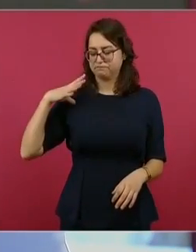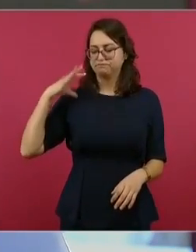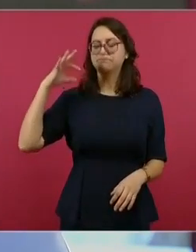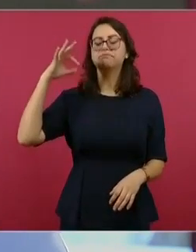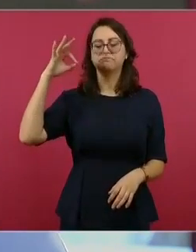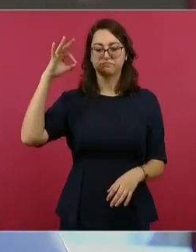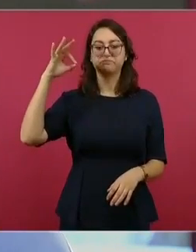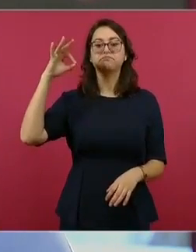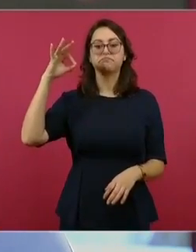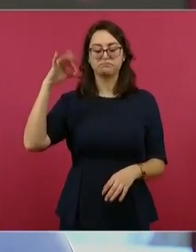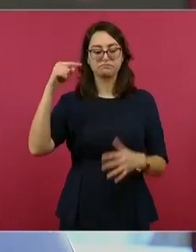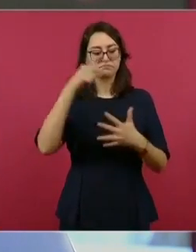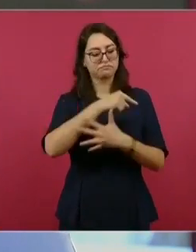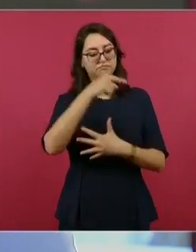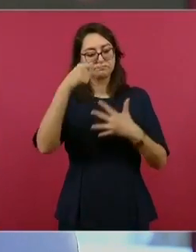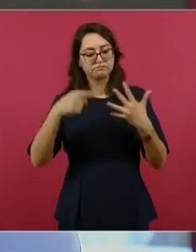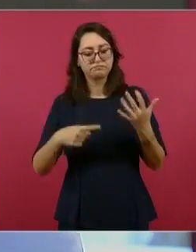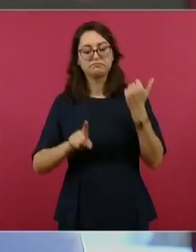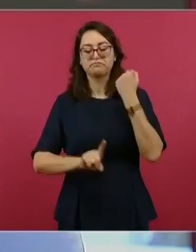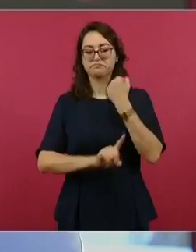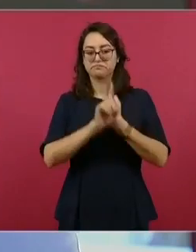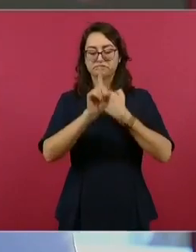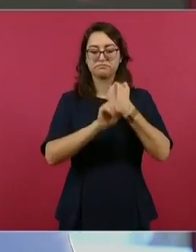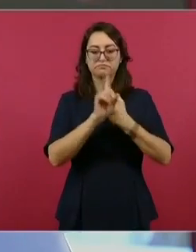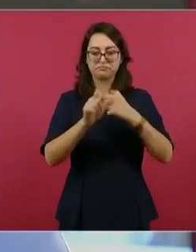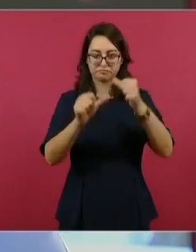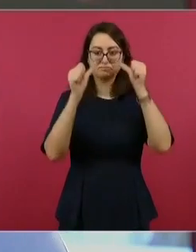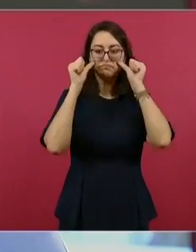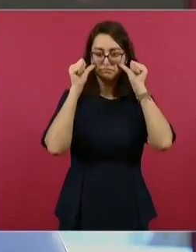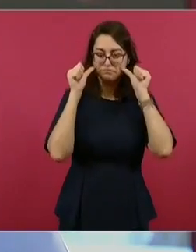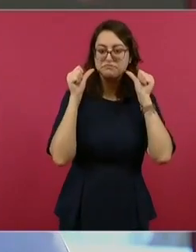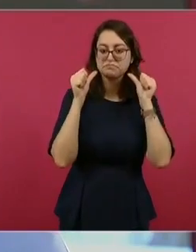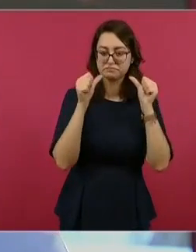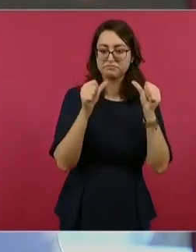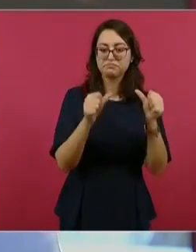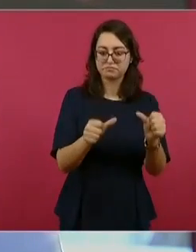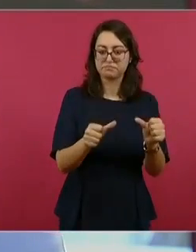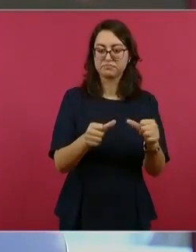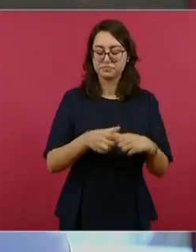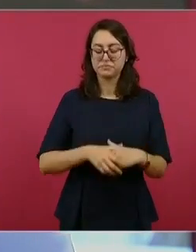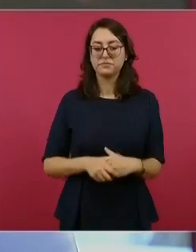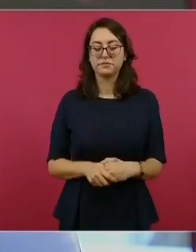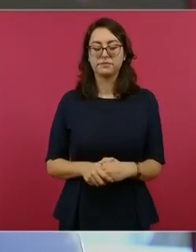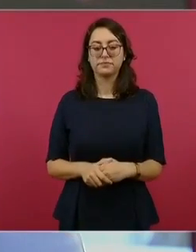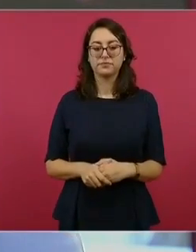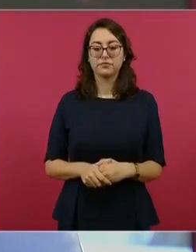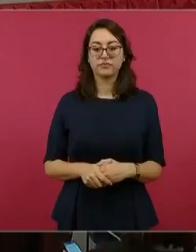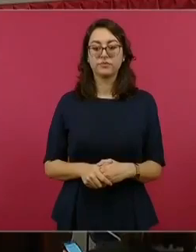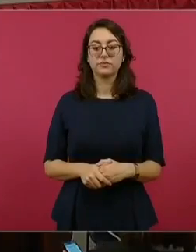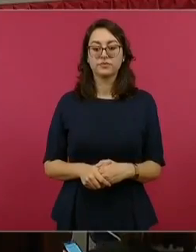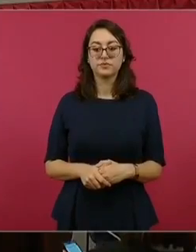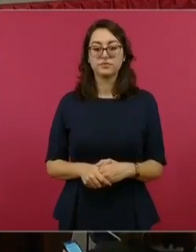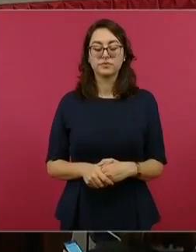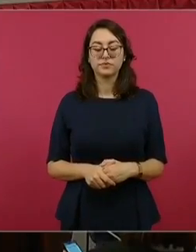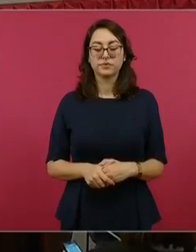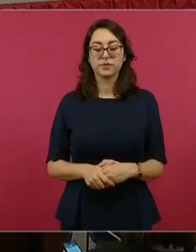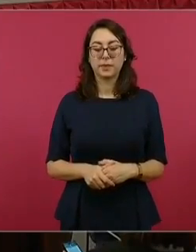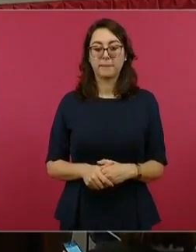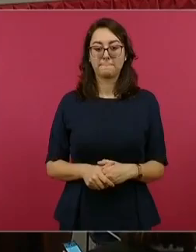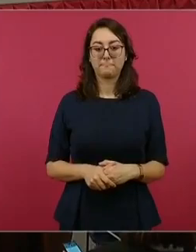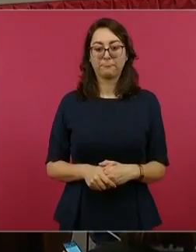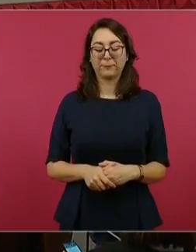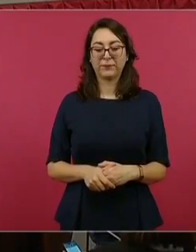atender las problemáticas que compartimos como región. Tenemos